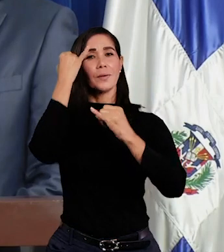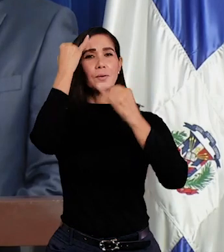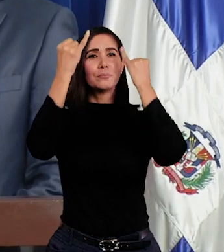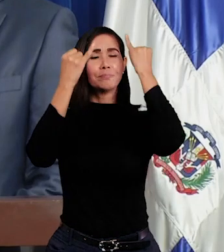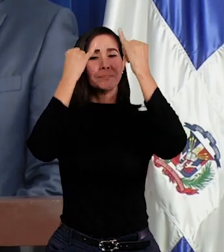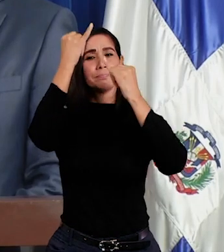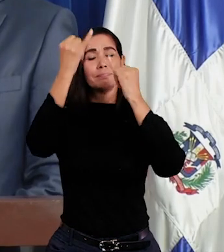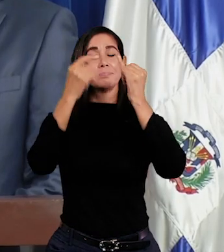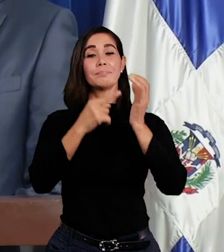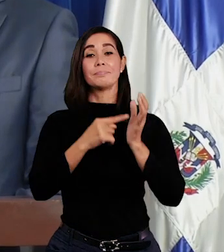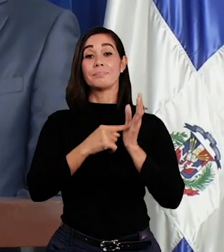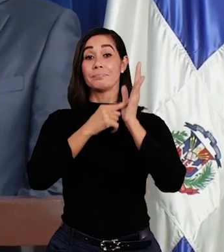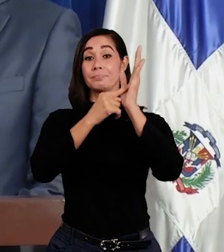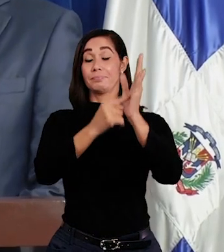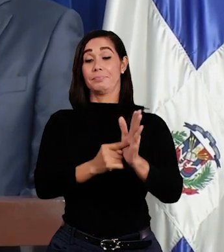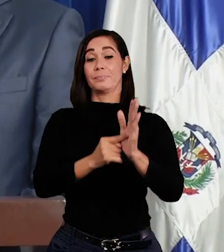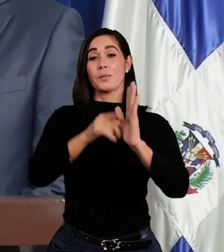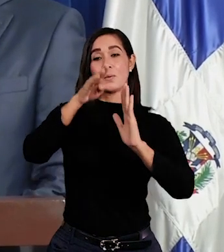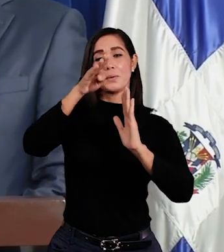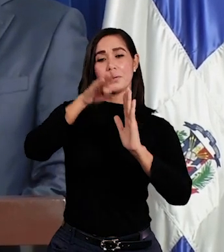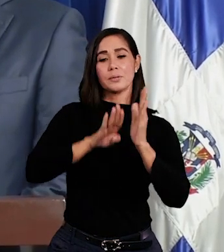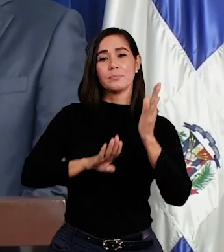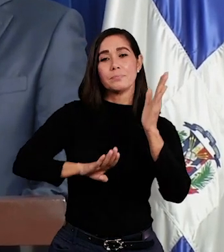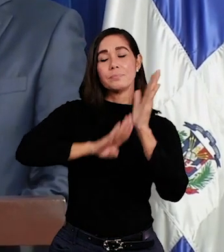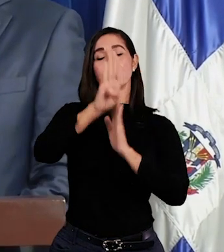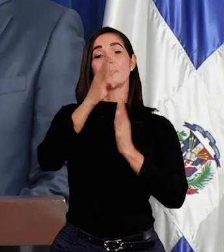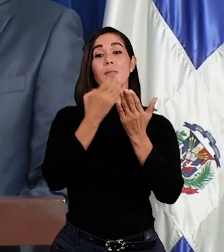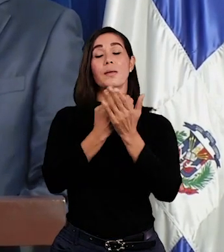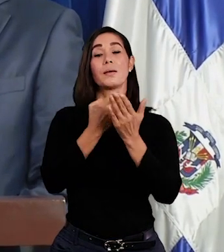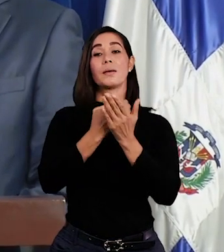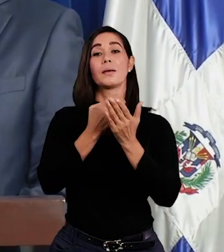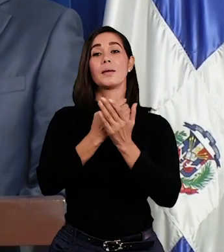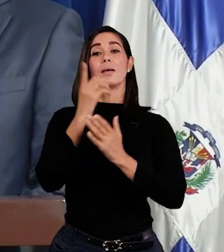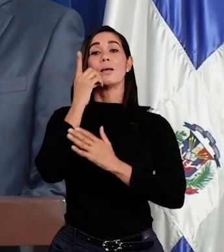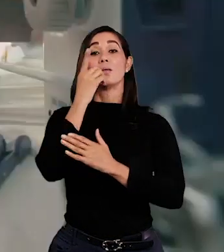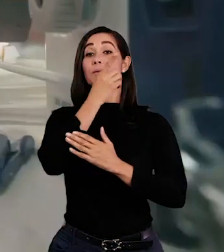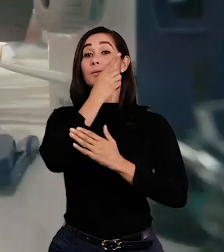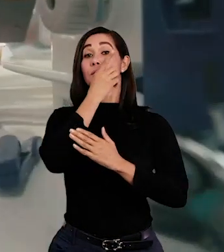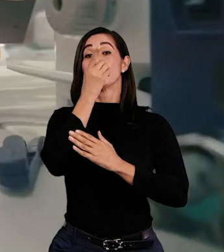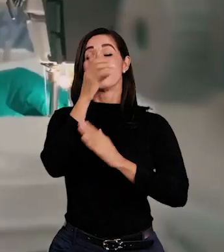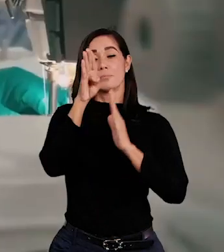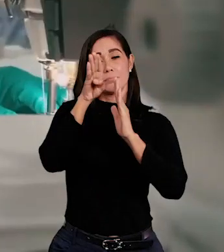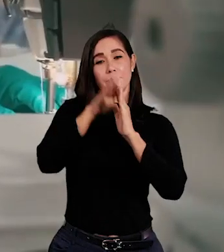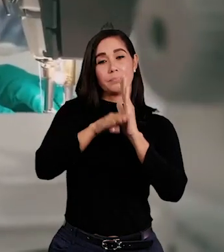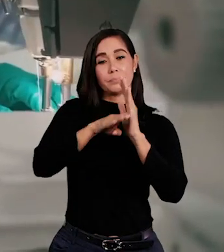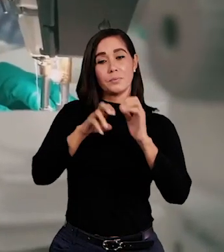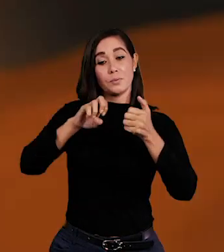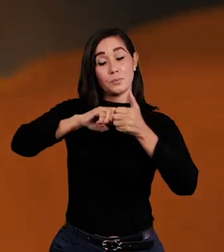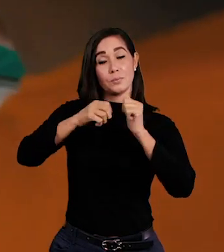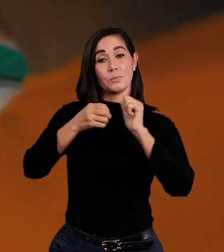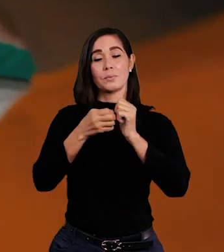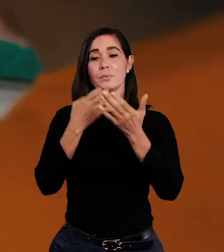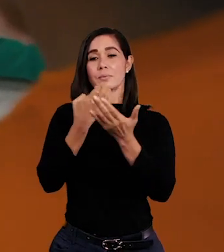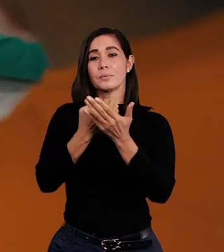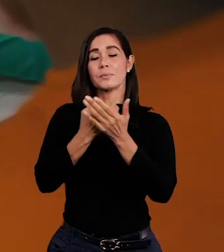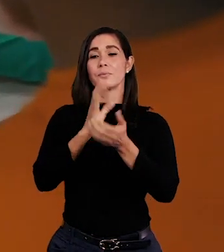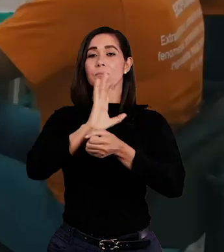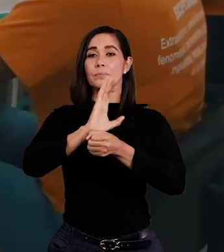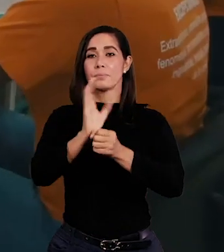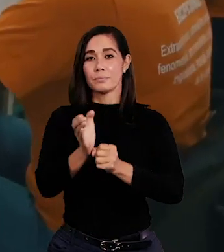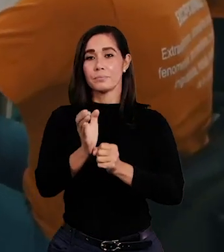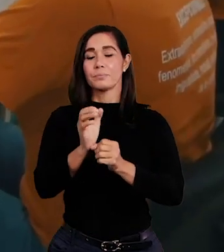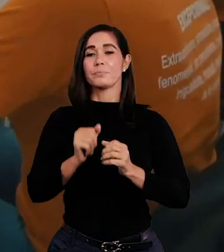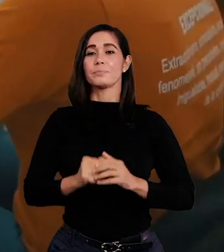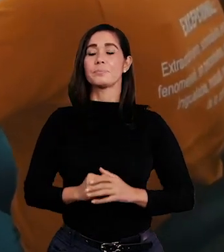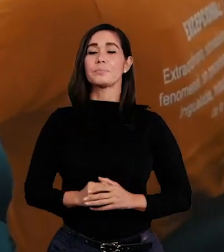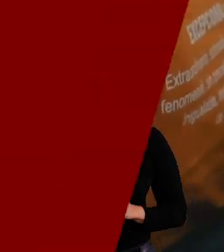Danilo Medina un conjunto de medidas para reactivar la economía dominicana y así mitigar los efectos económicos